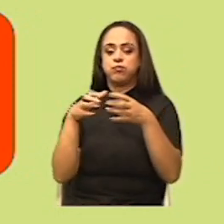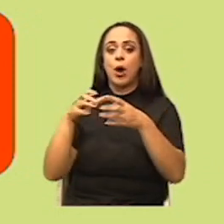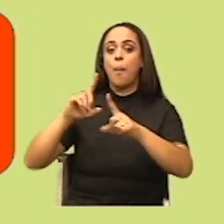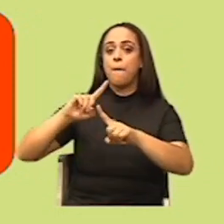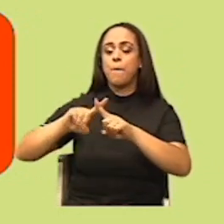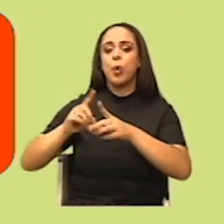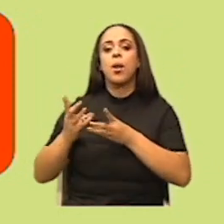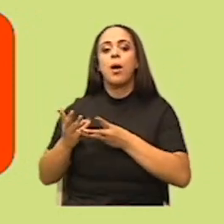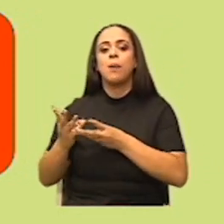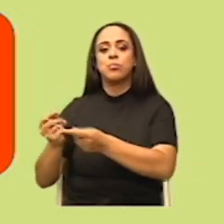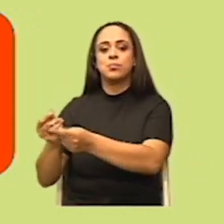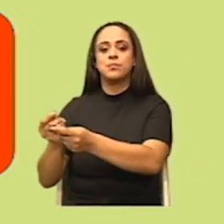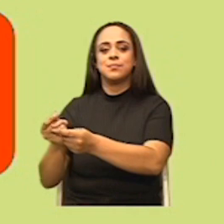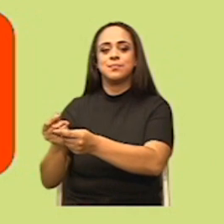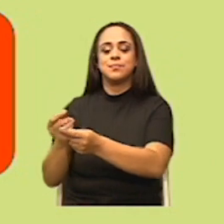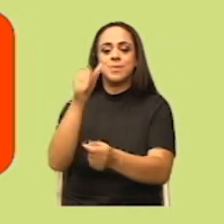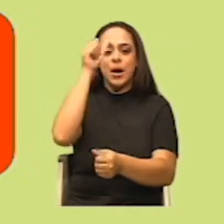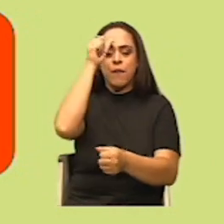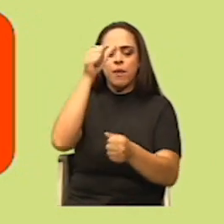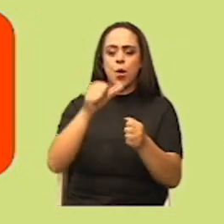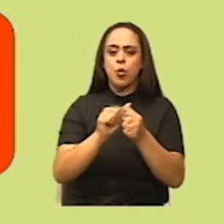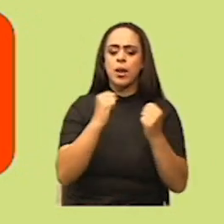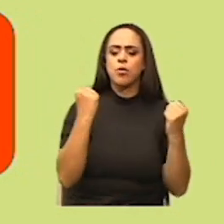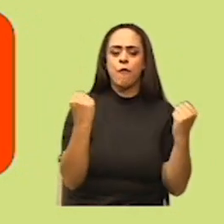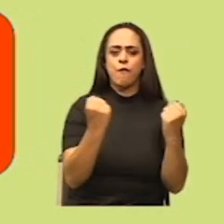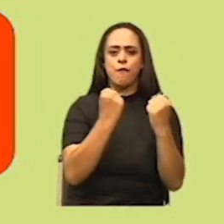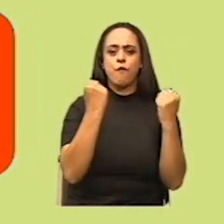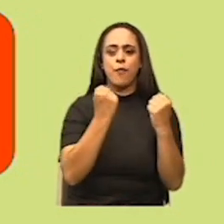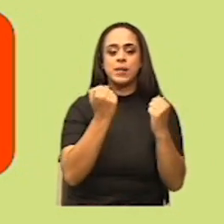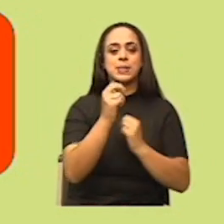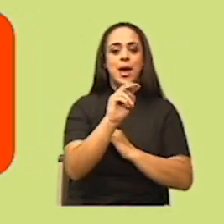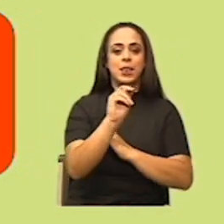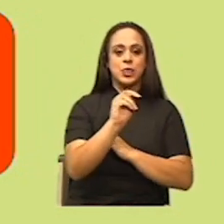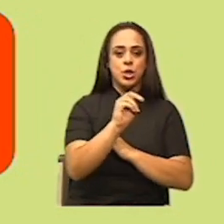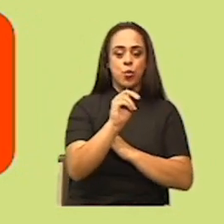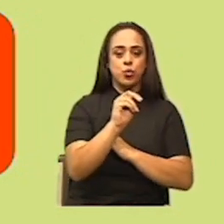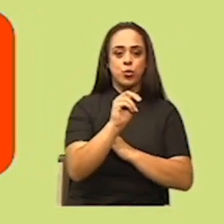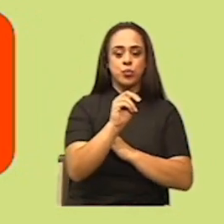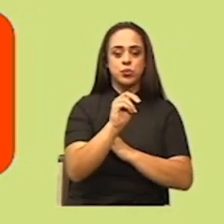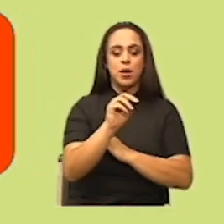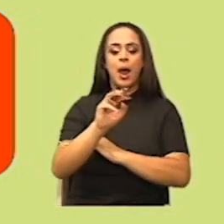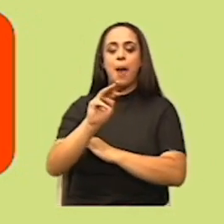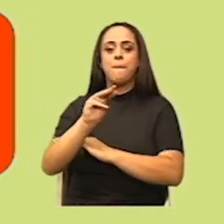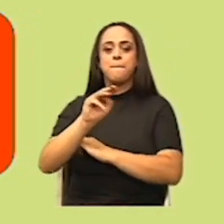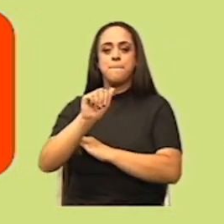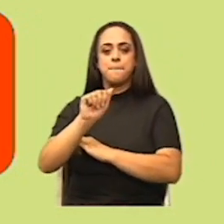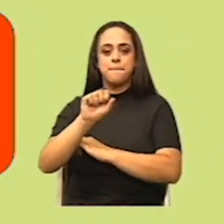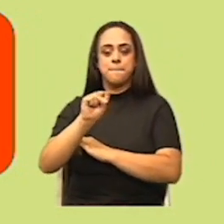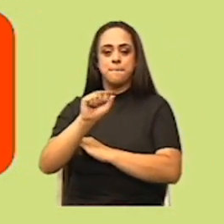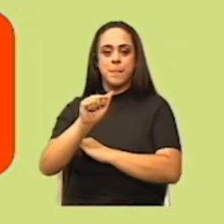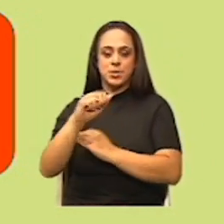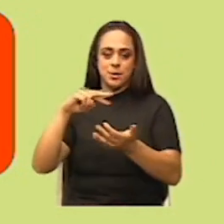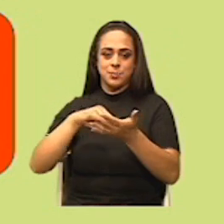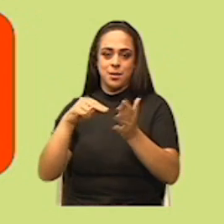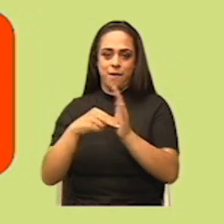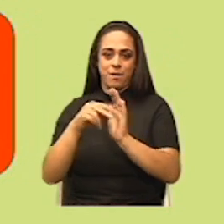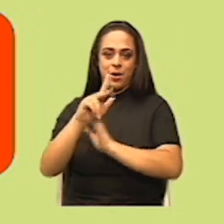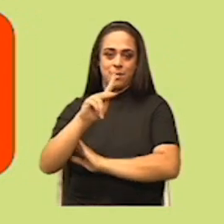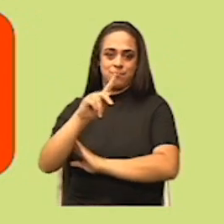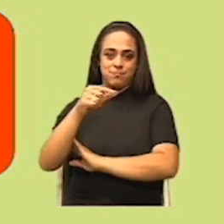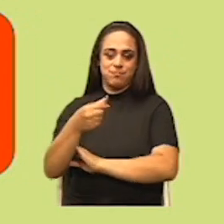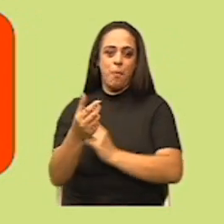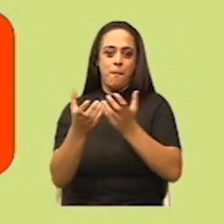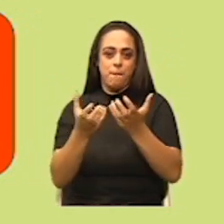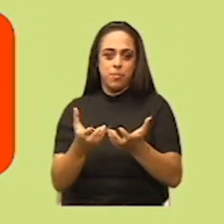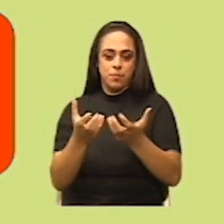que la fuerza siempre se debe expresar en newtons, la masa en kilogramos y la aceleración en metros por